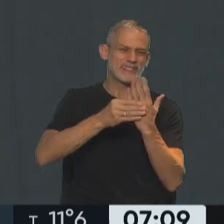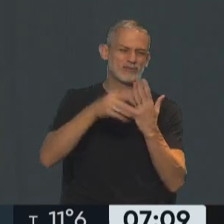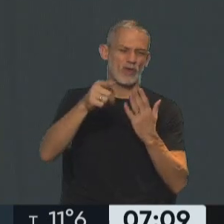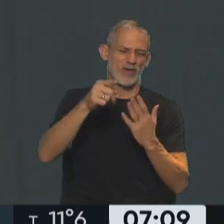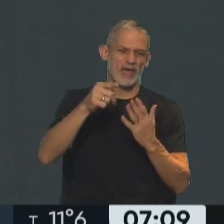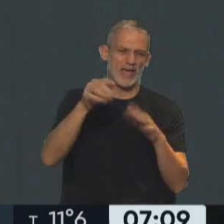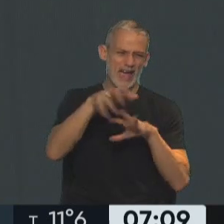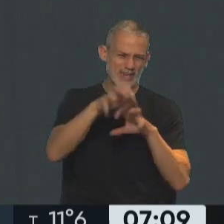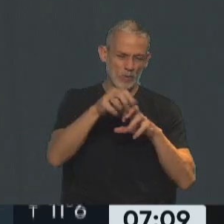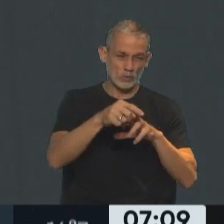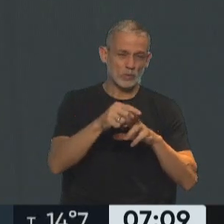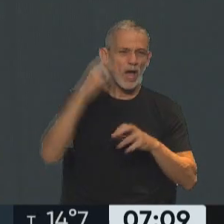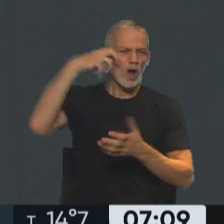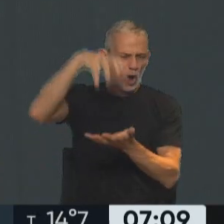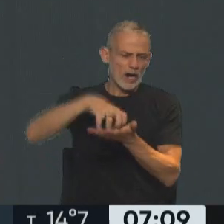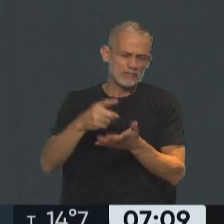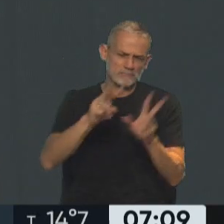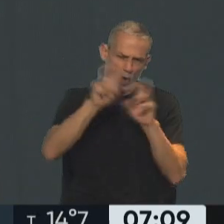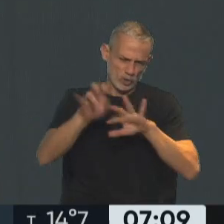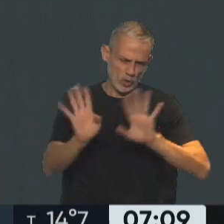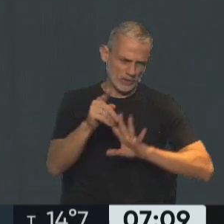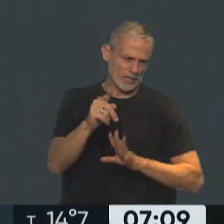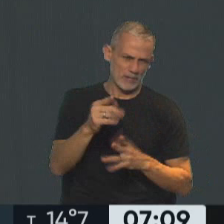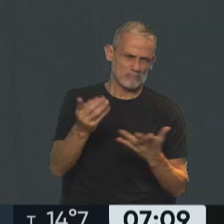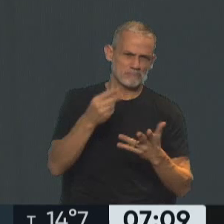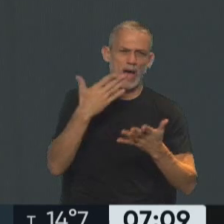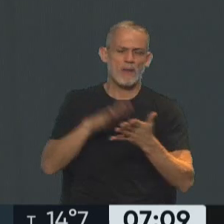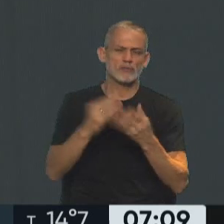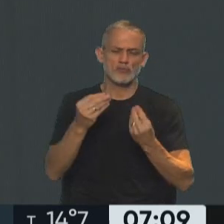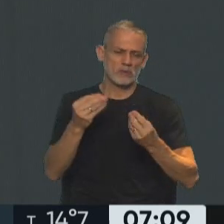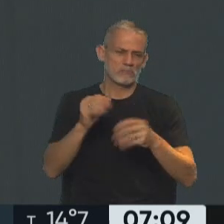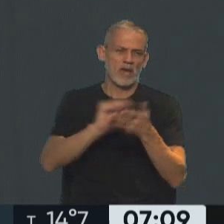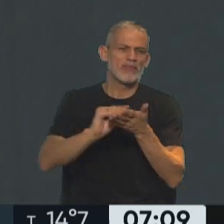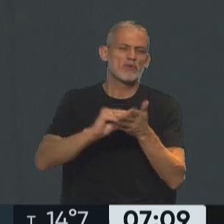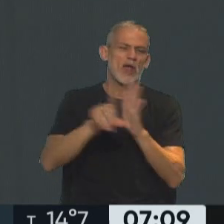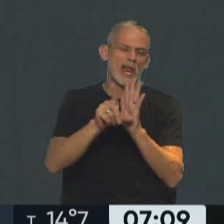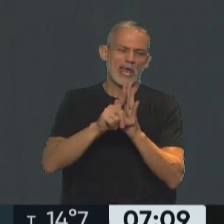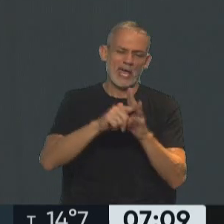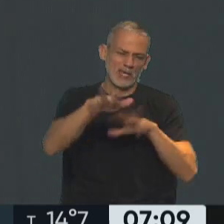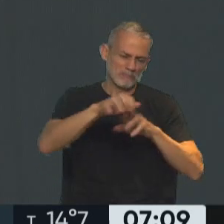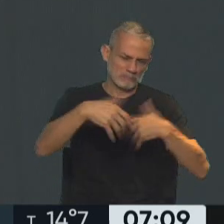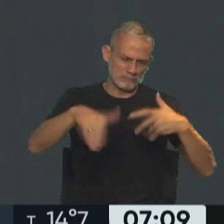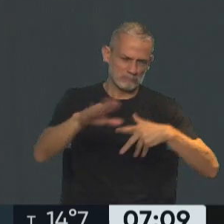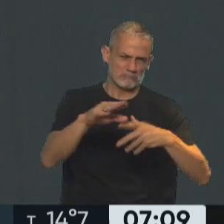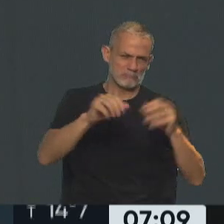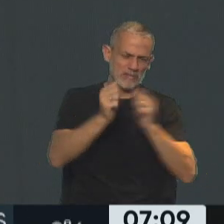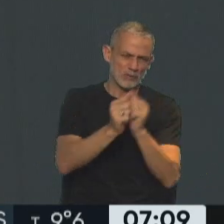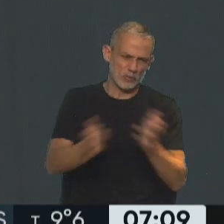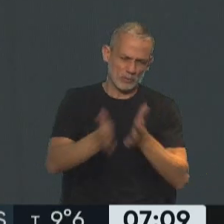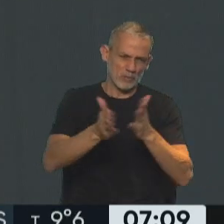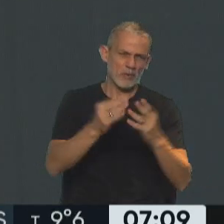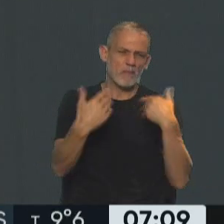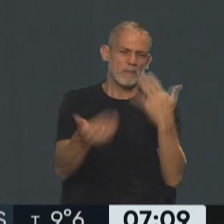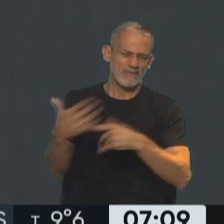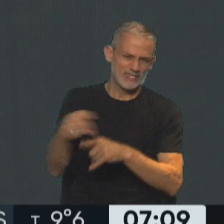estuvo en el Congreso por otro tema, es porque está tratándose, en diputados, la ley agroindustrial, una ley para darle beneficios al